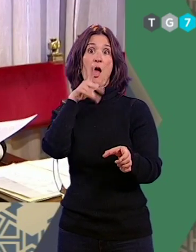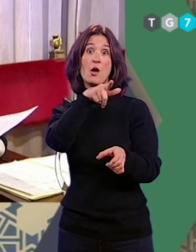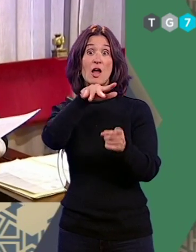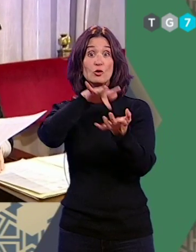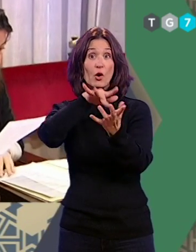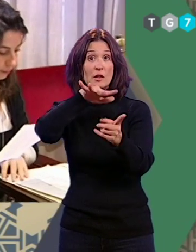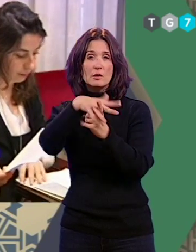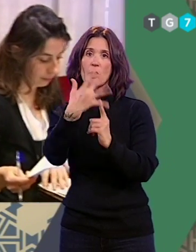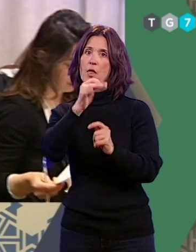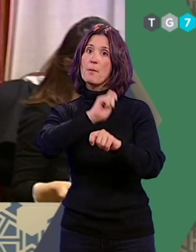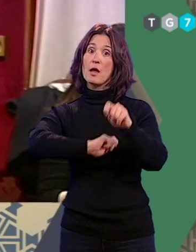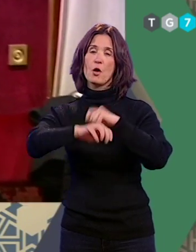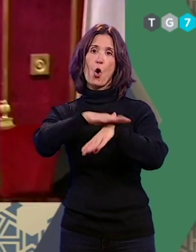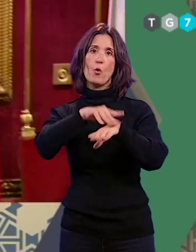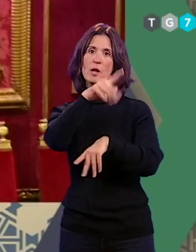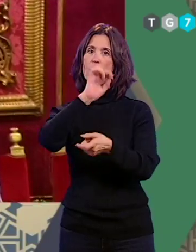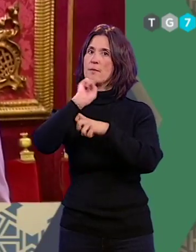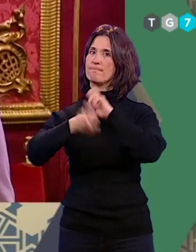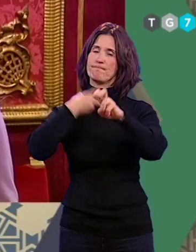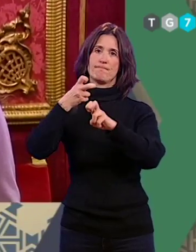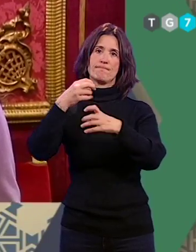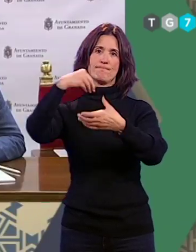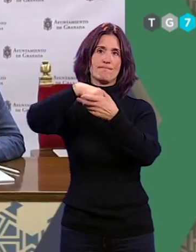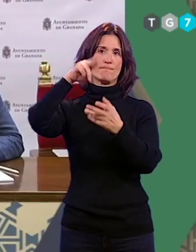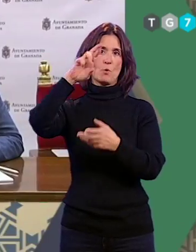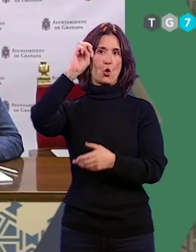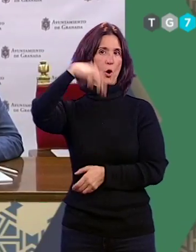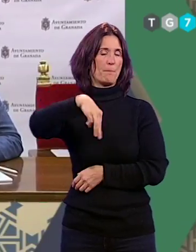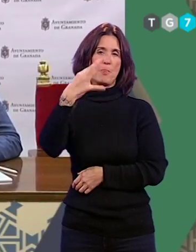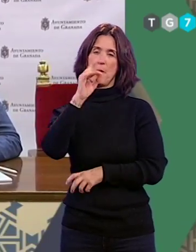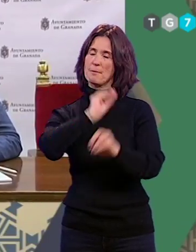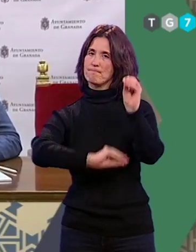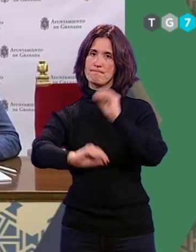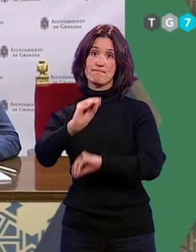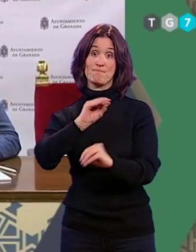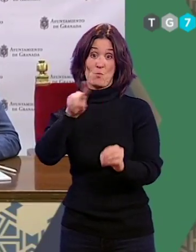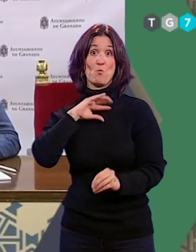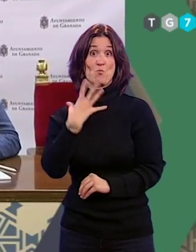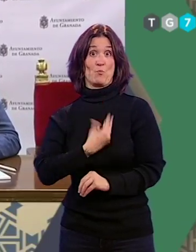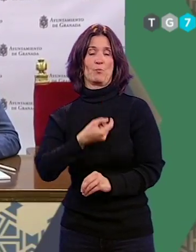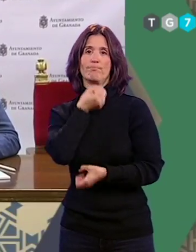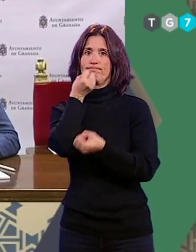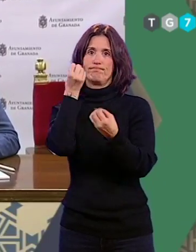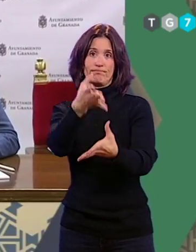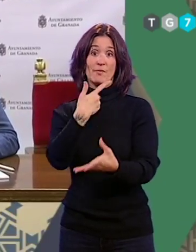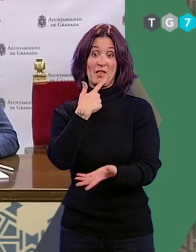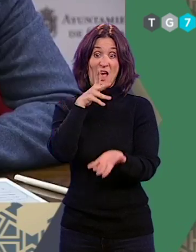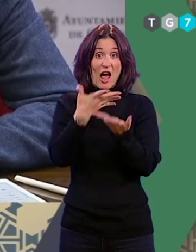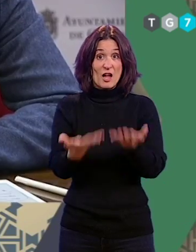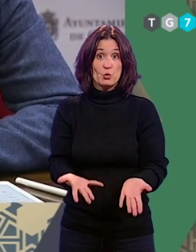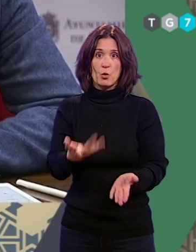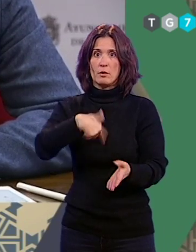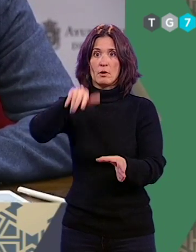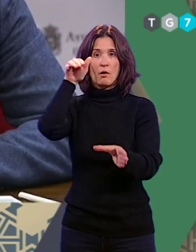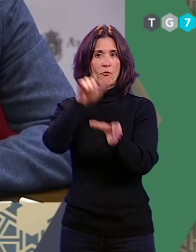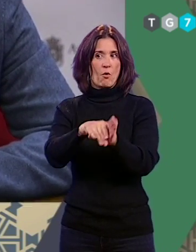solucionar con una modificación del reglamento orgánico municipal, el ROM. Su portavoz, Manuel Olivares, ha expuesto que a día de hoy el voto